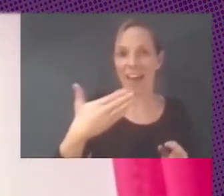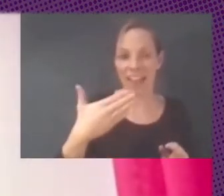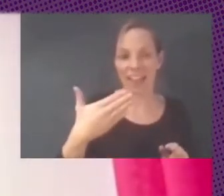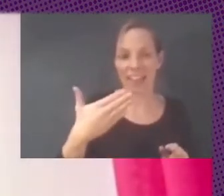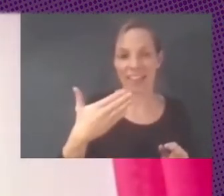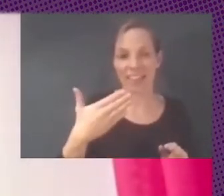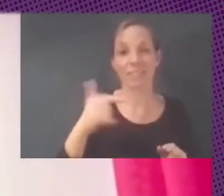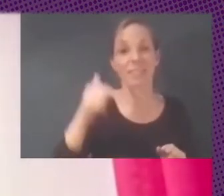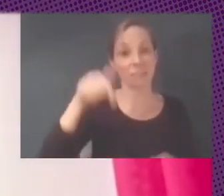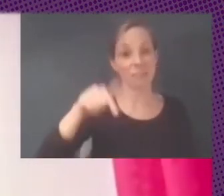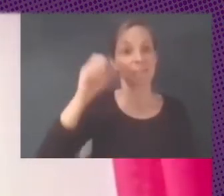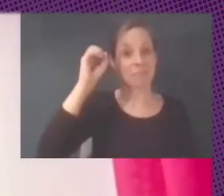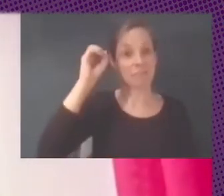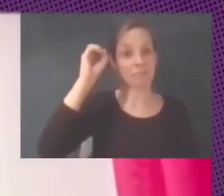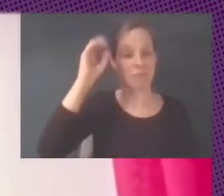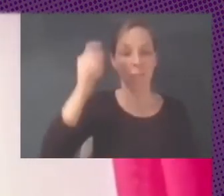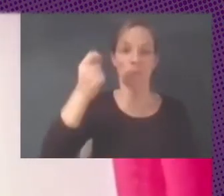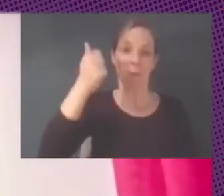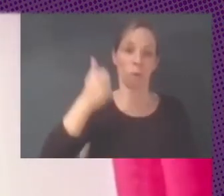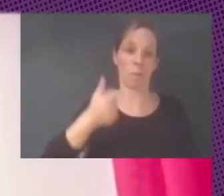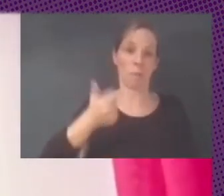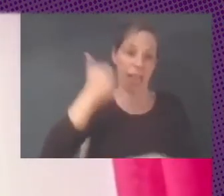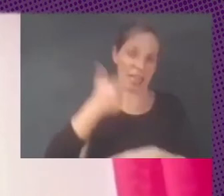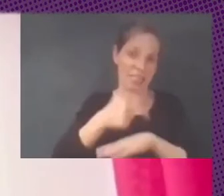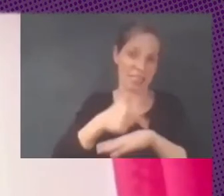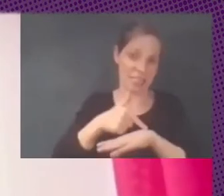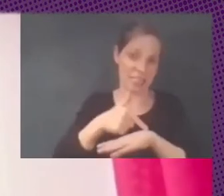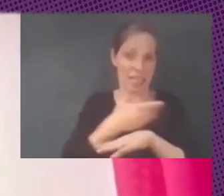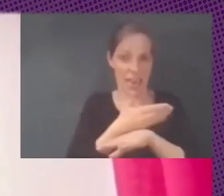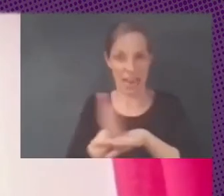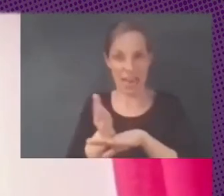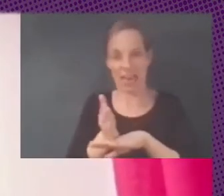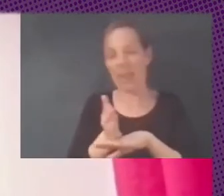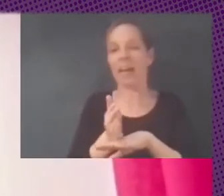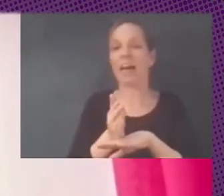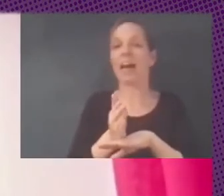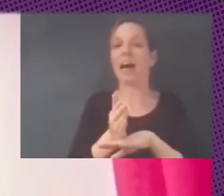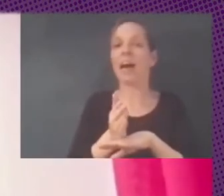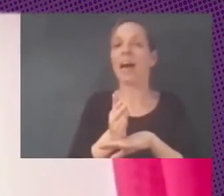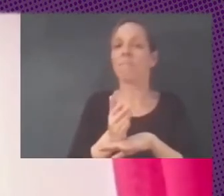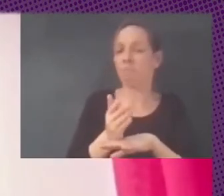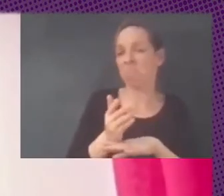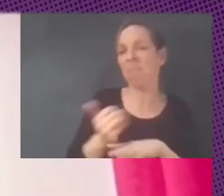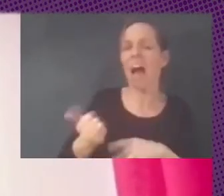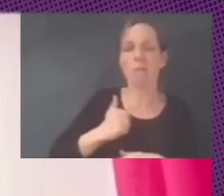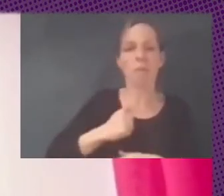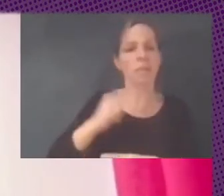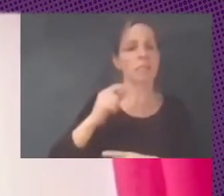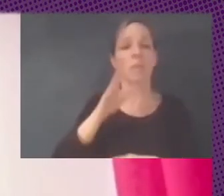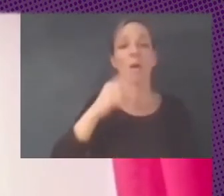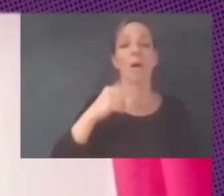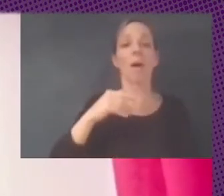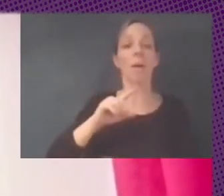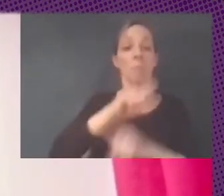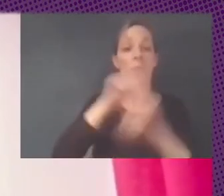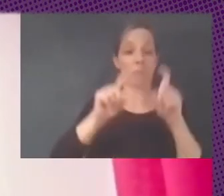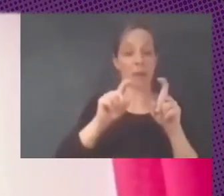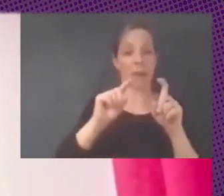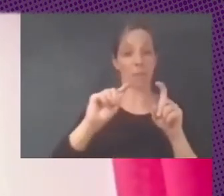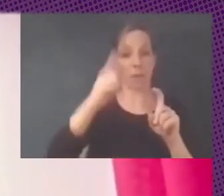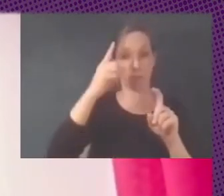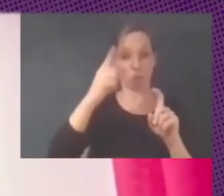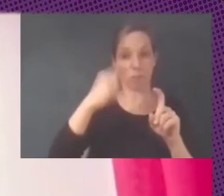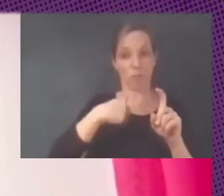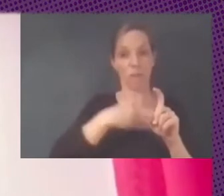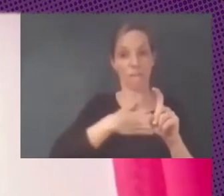esta intervención aunque haya sido un poquito más larga de David porque enganchamos con la primera pregunta que le quería lanzar para el